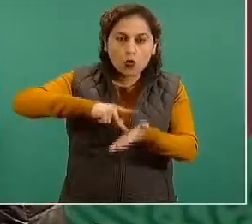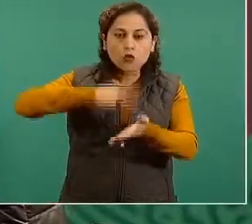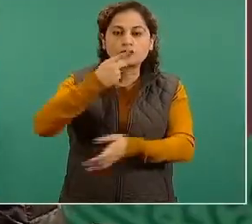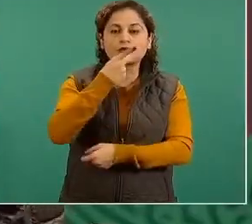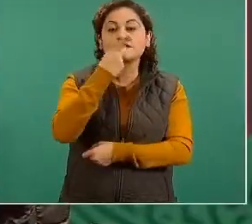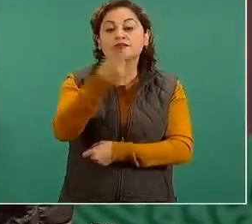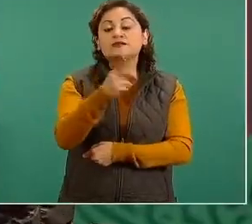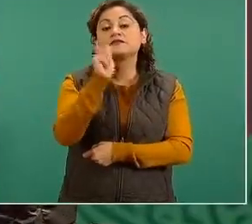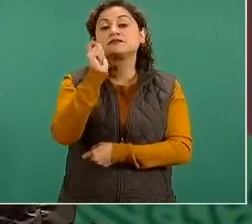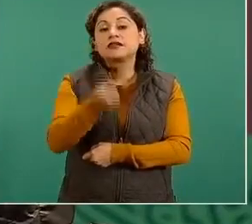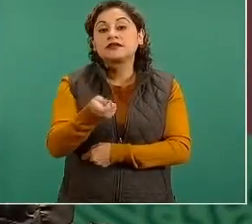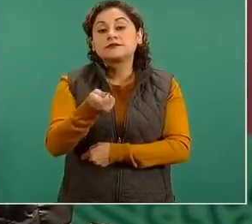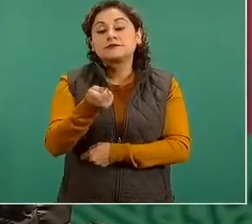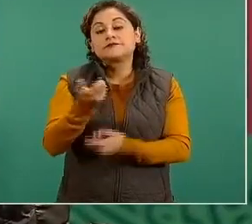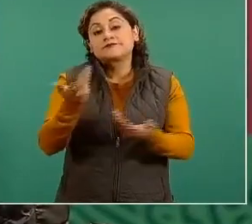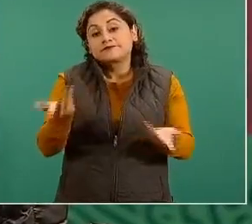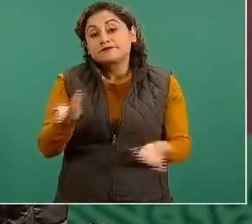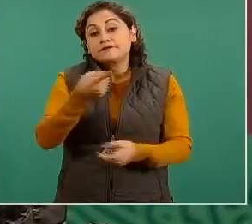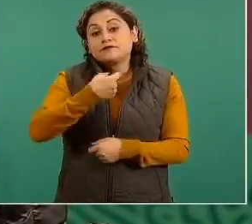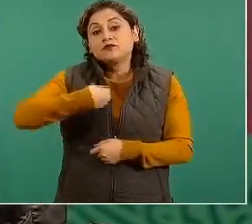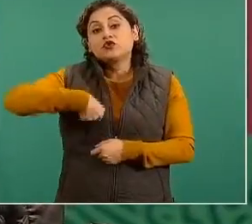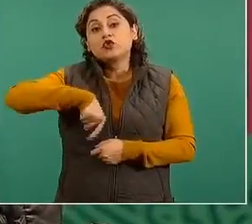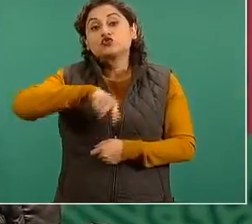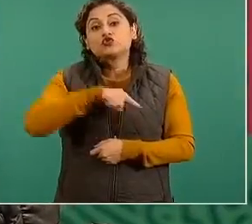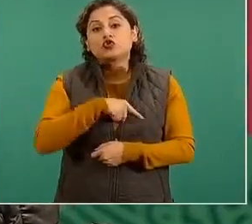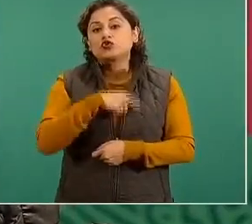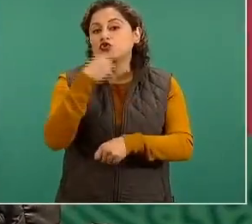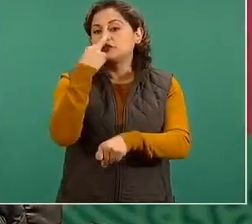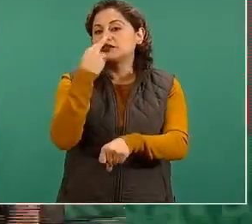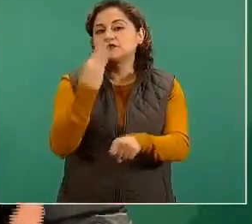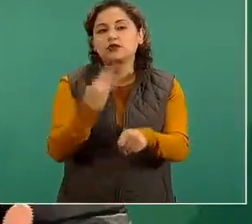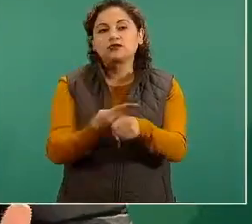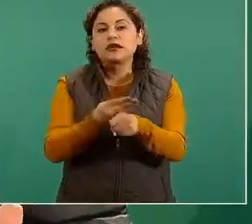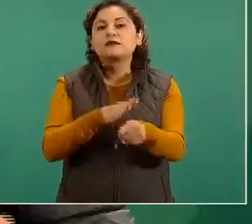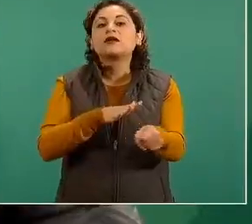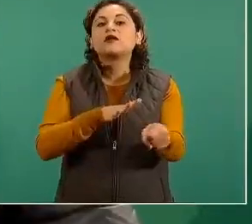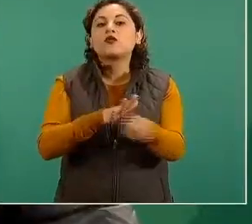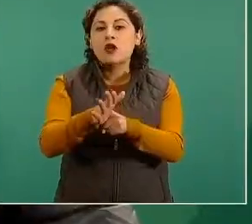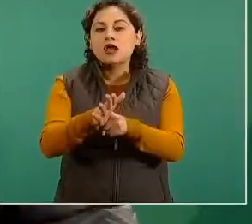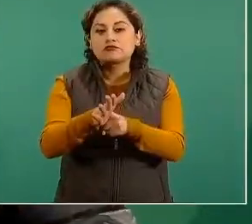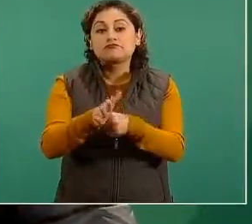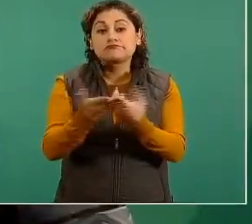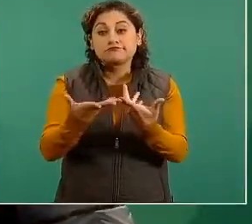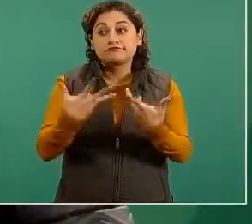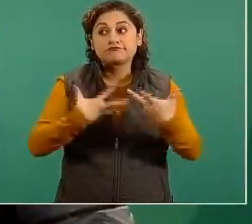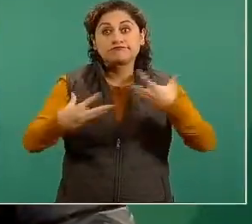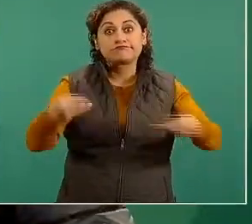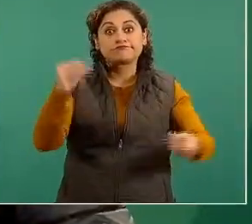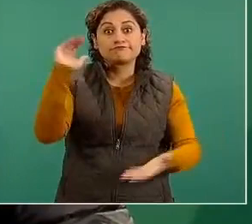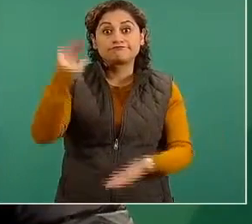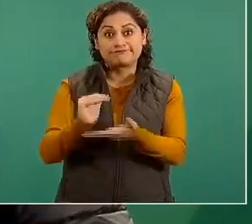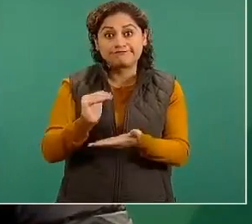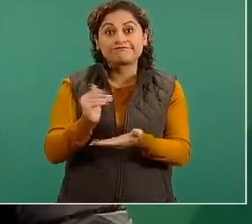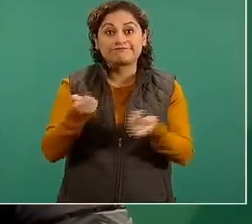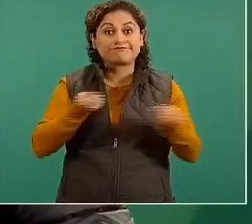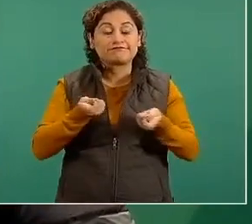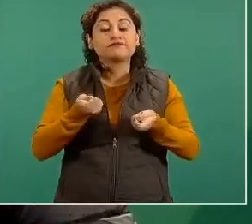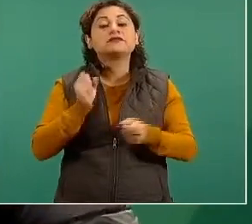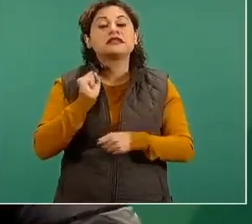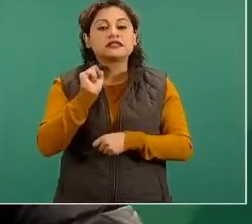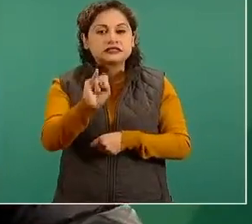En nuestras manos está el control de la epidemia. ¿Por qué en nuestras manos? Porque son nuestras manos las que